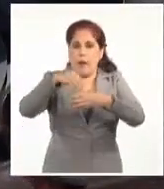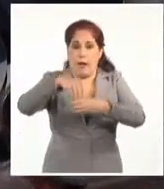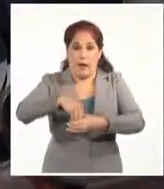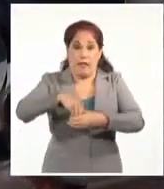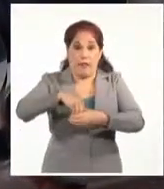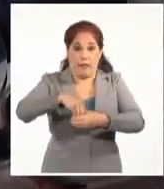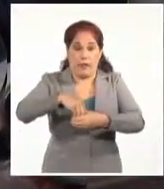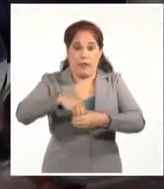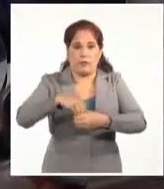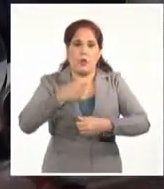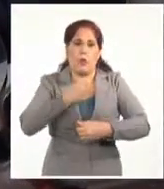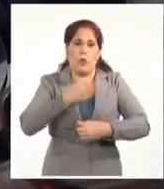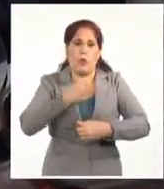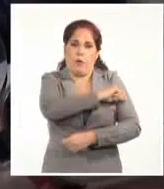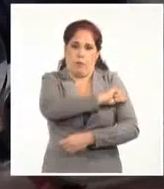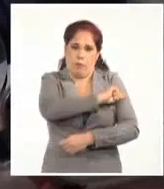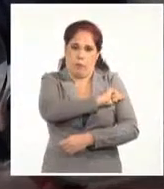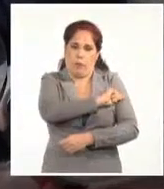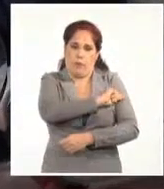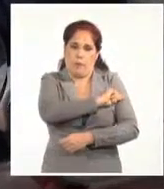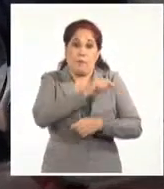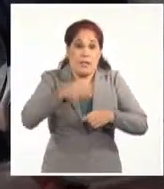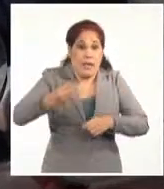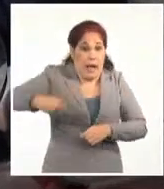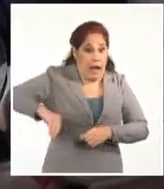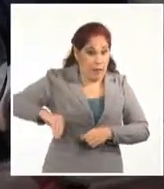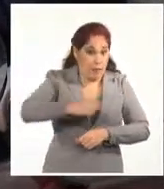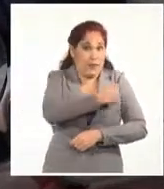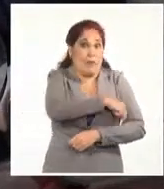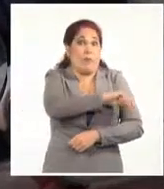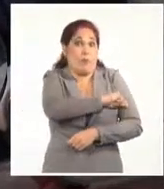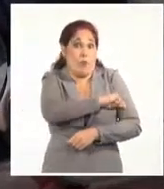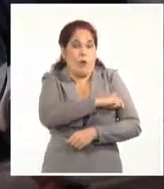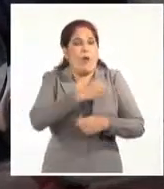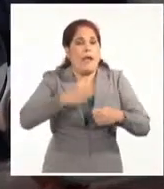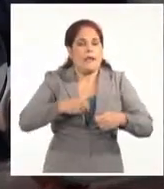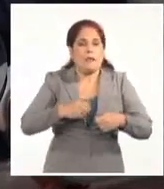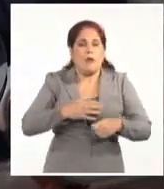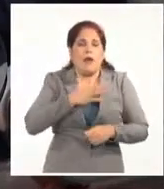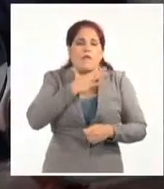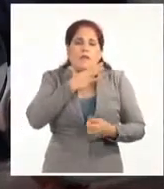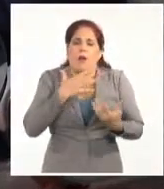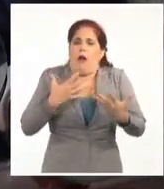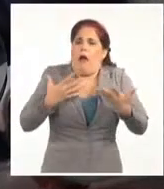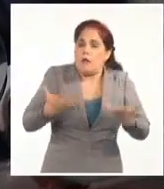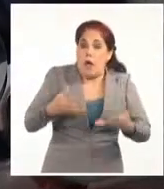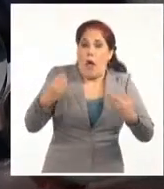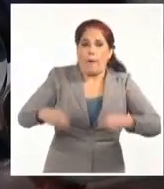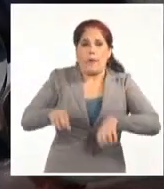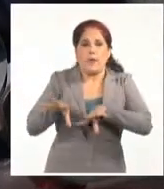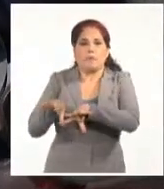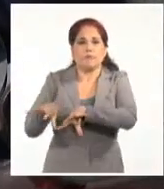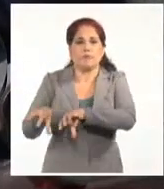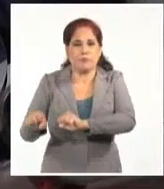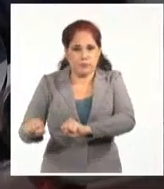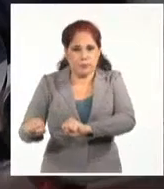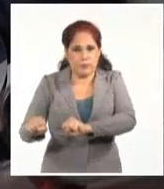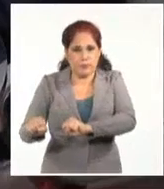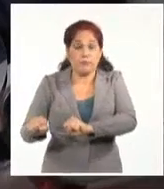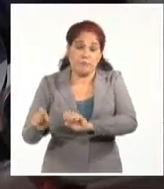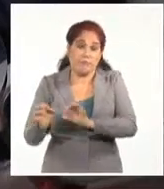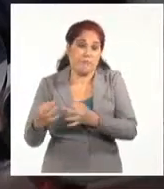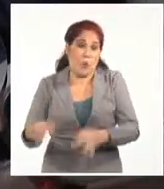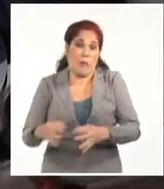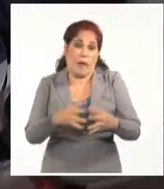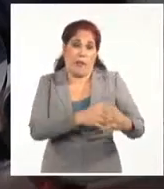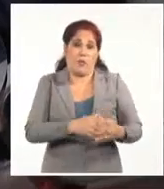Bueno, Randy me dijo que en algún momento iba a utilizar esa frase. Yo me adelanto con un oportunismo del bueno, del que